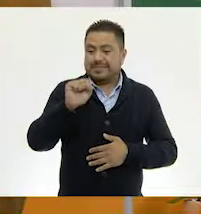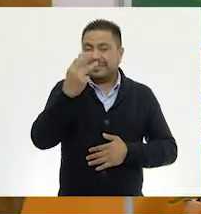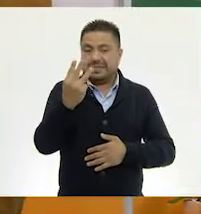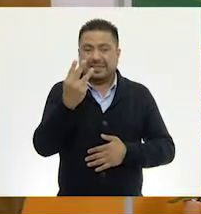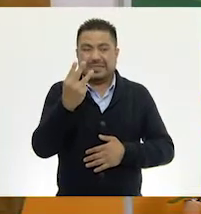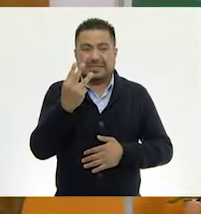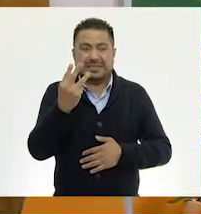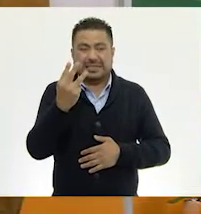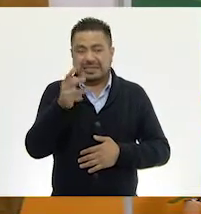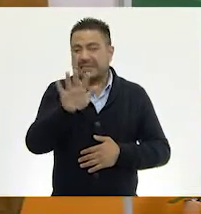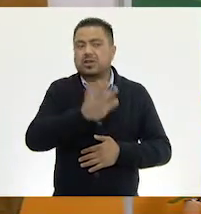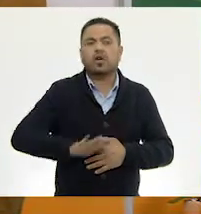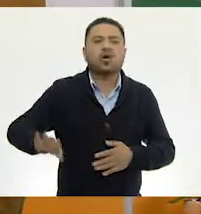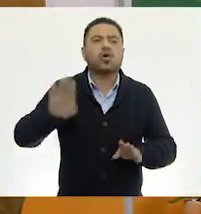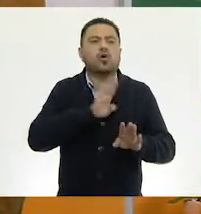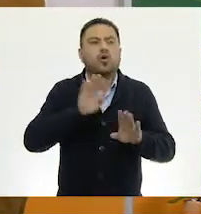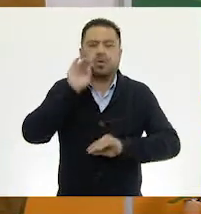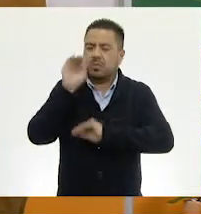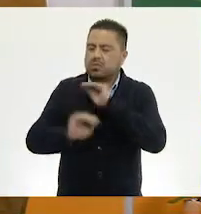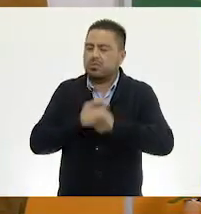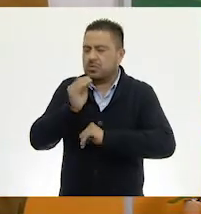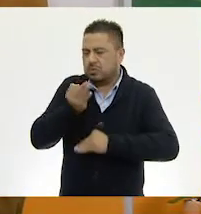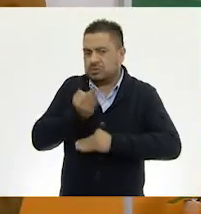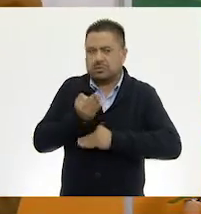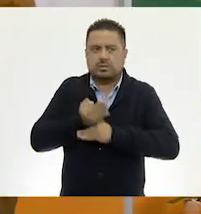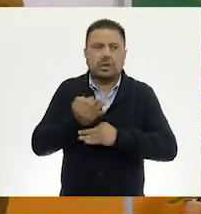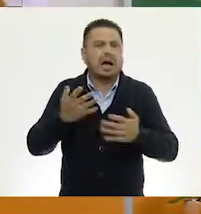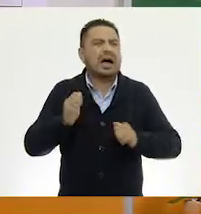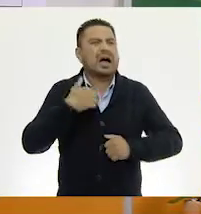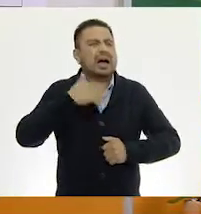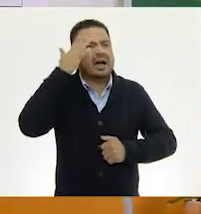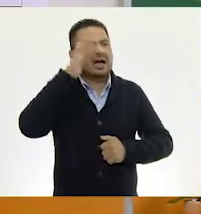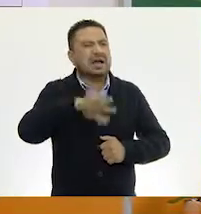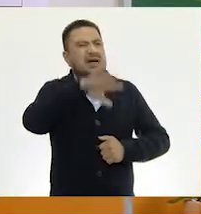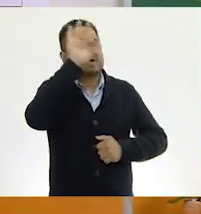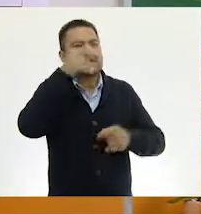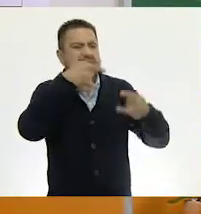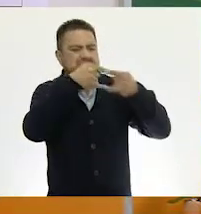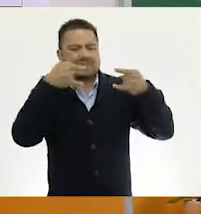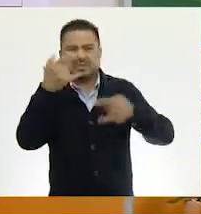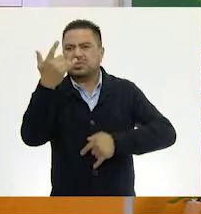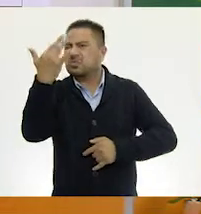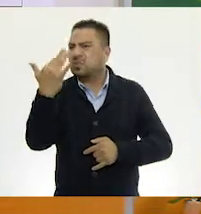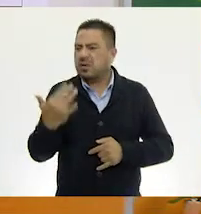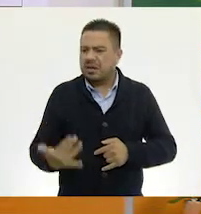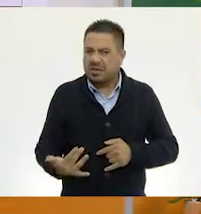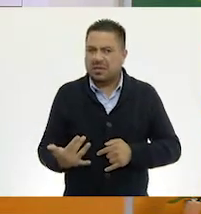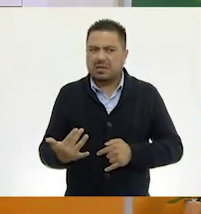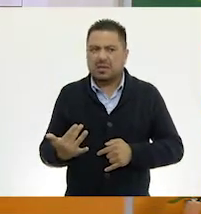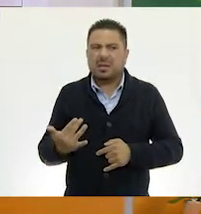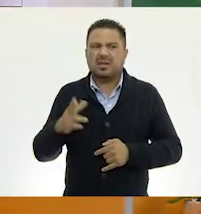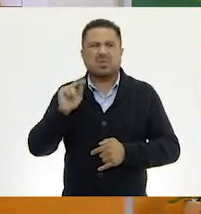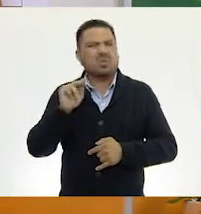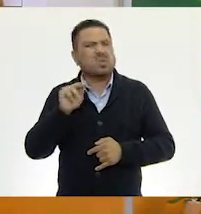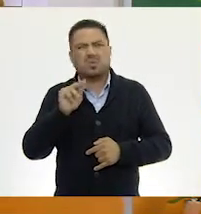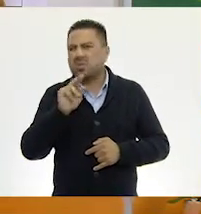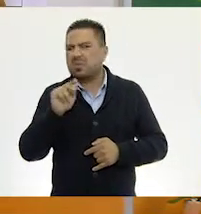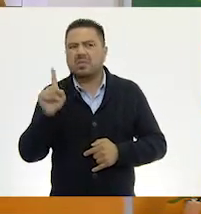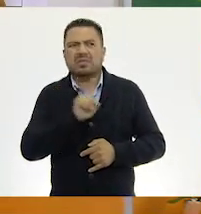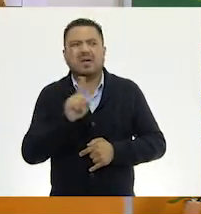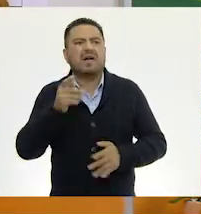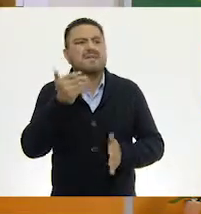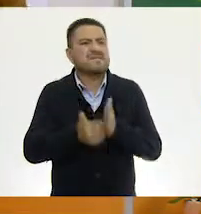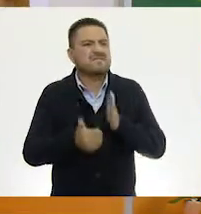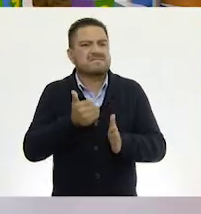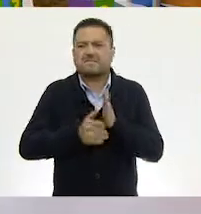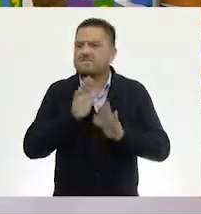263, niñas y niños. ¿Cómo podemos construir? Ya sé, voy a agarrar estos billetes de 50 pesos. Ah, no, pero no. Me